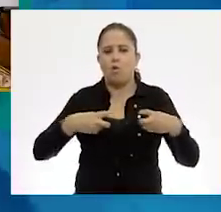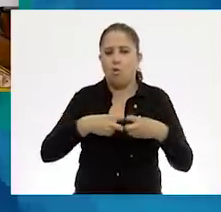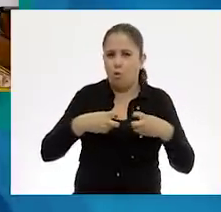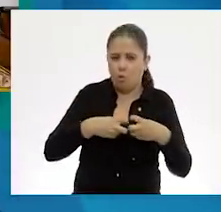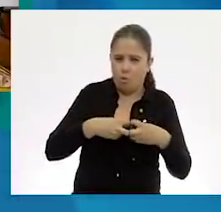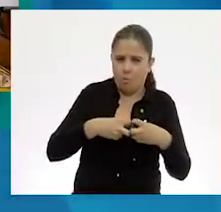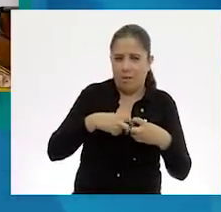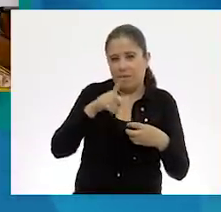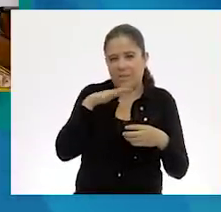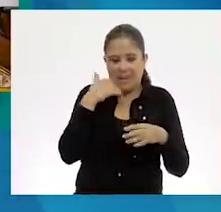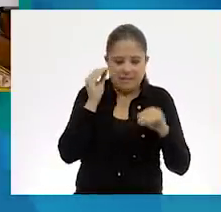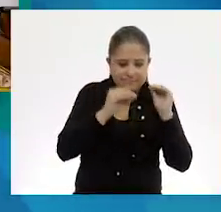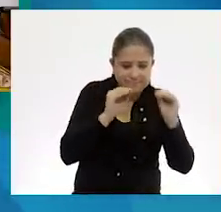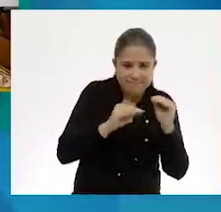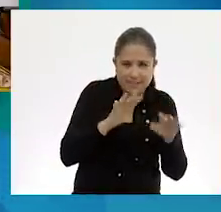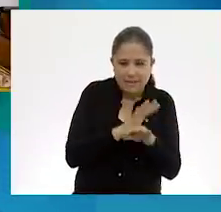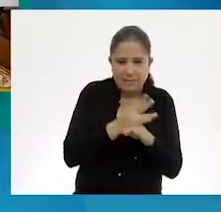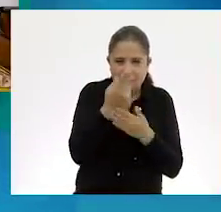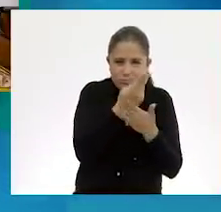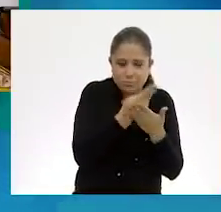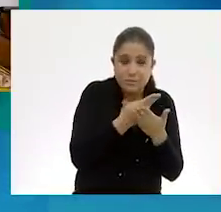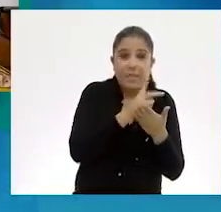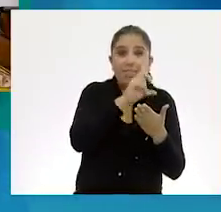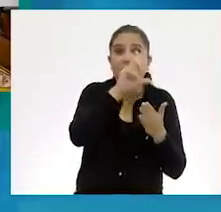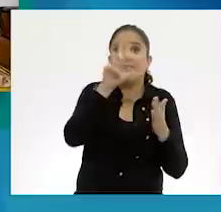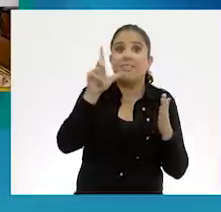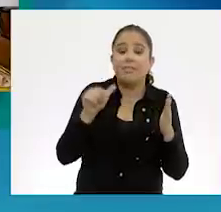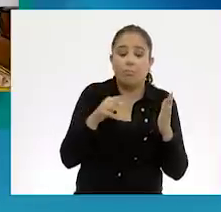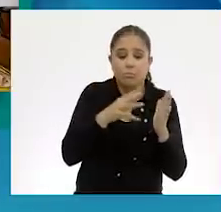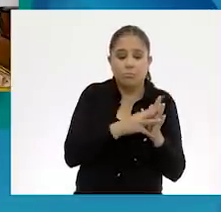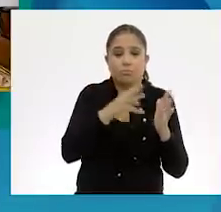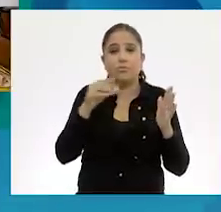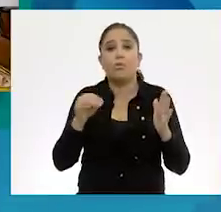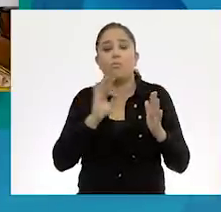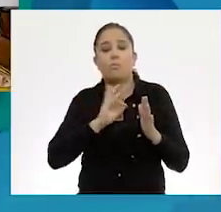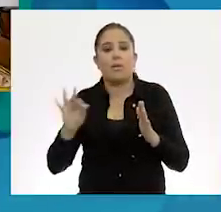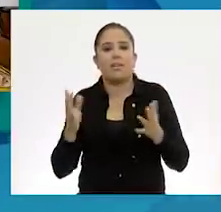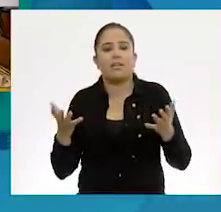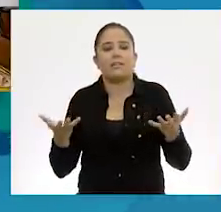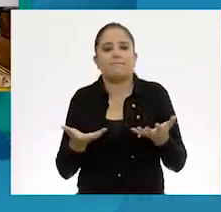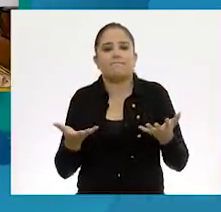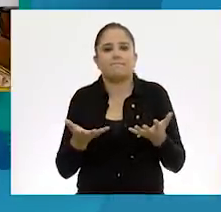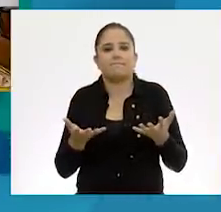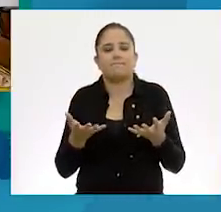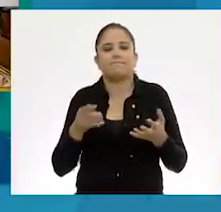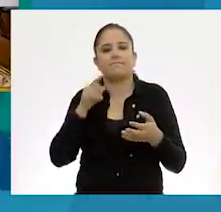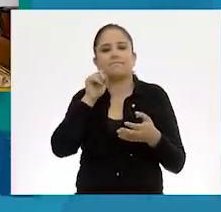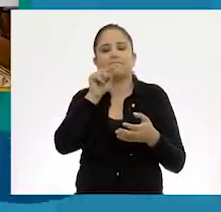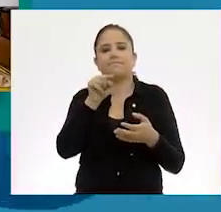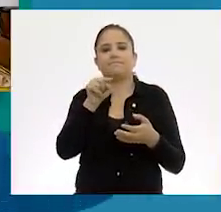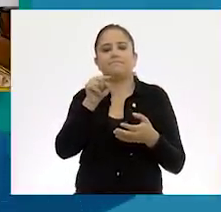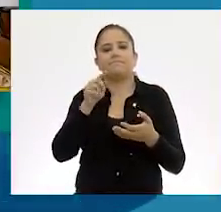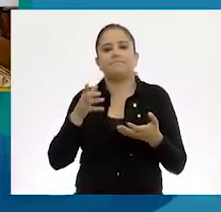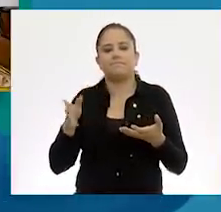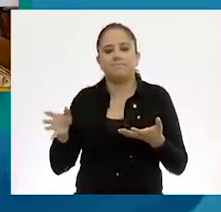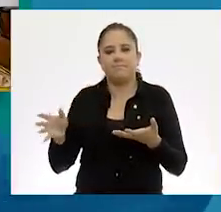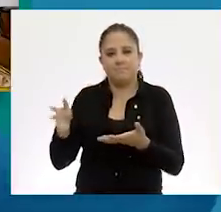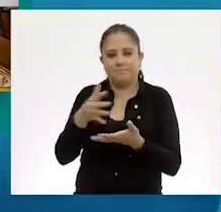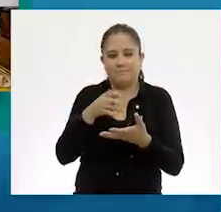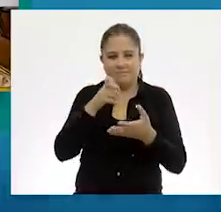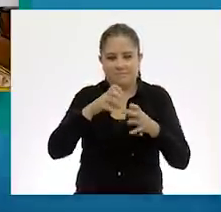quisieras cambiar algunas formas. Y puedes tomar estos